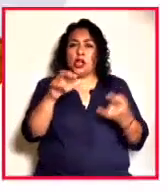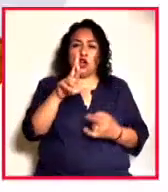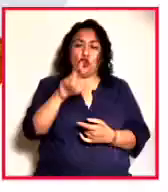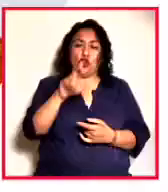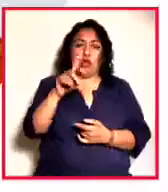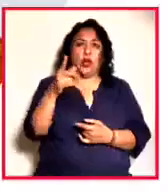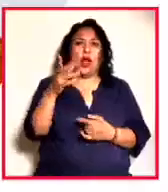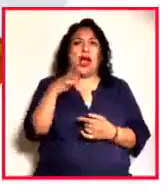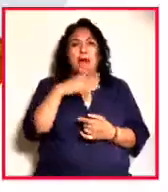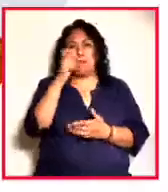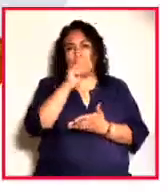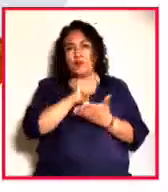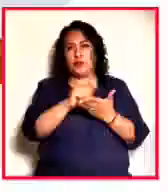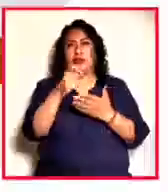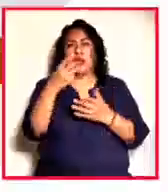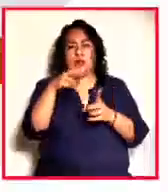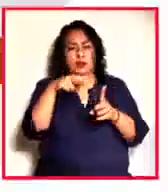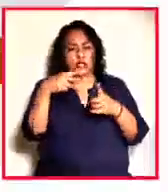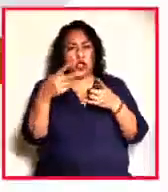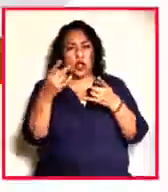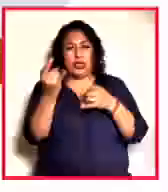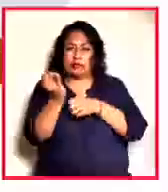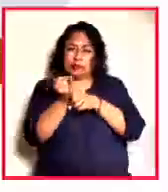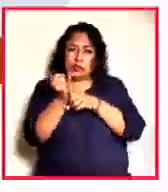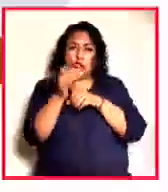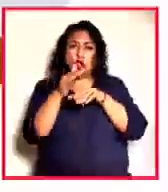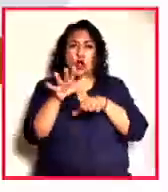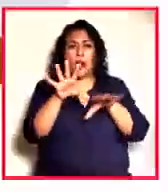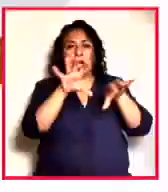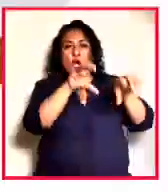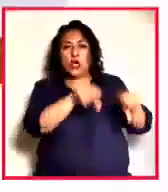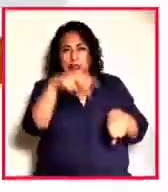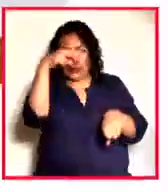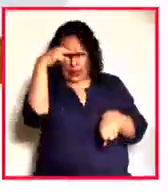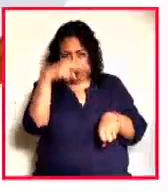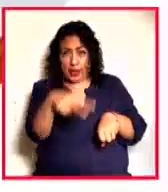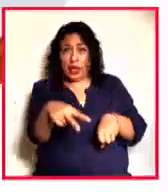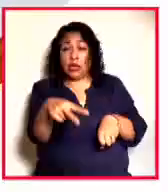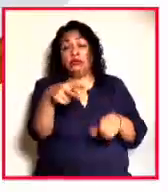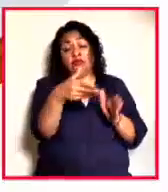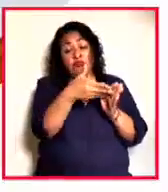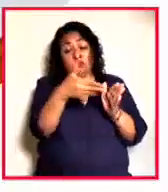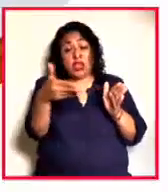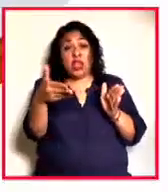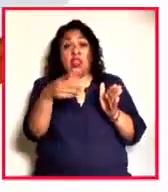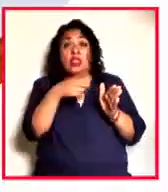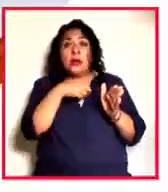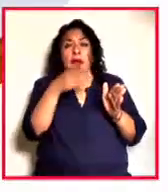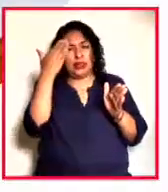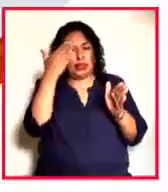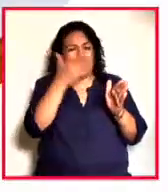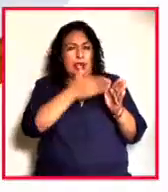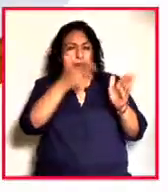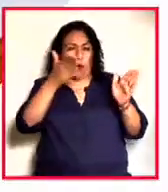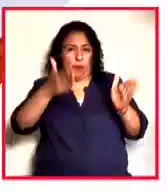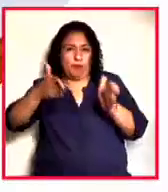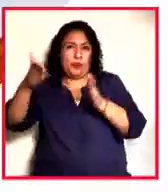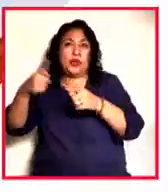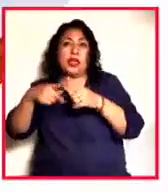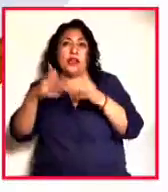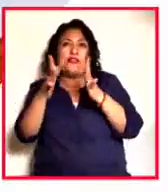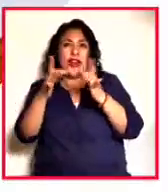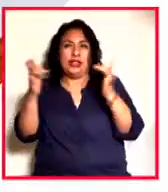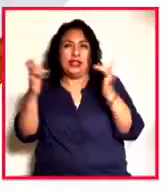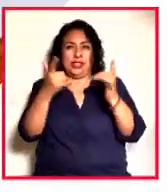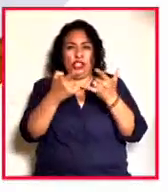Tres perspectivas del estudio de la conquista de México. Un texto estructurado de acuerdo a clasificación temporal del historiador francés Fernan